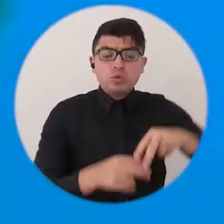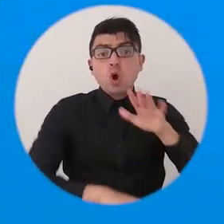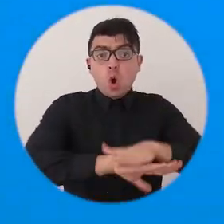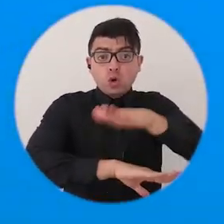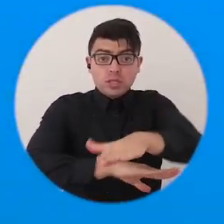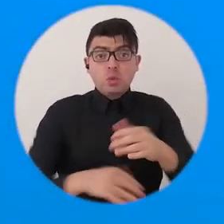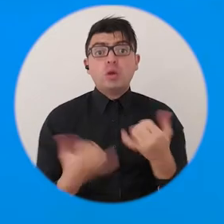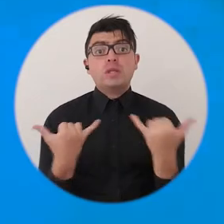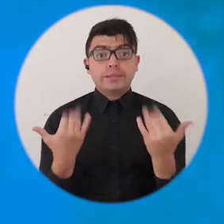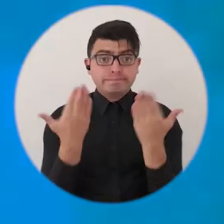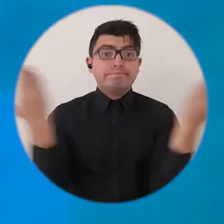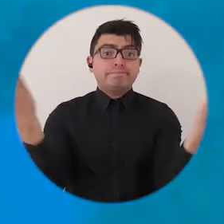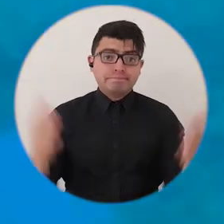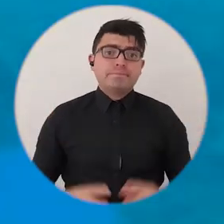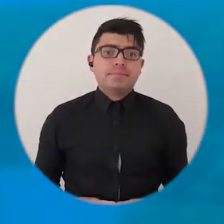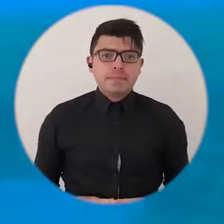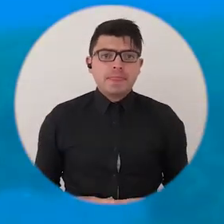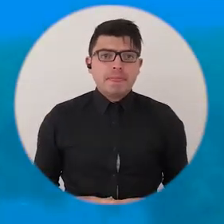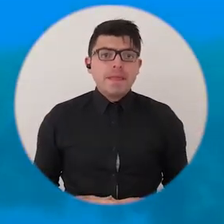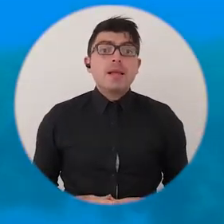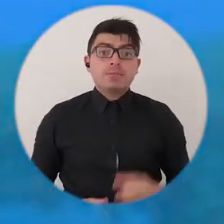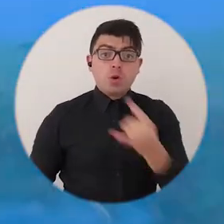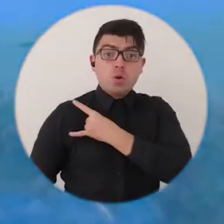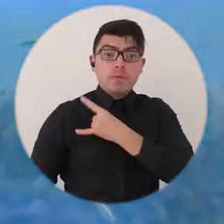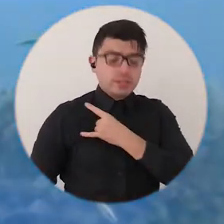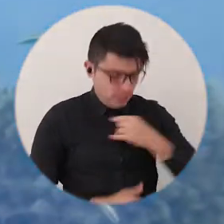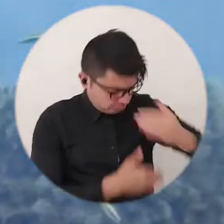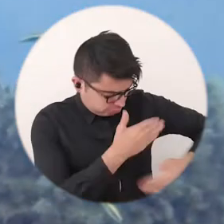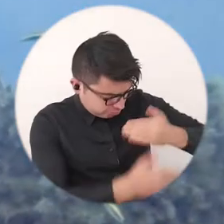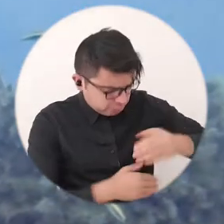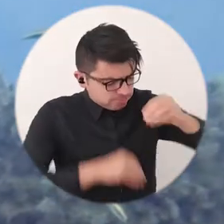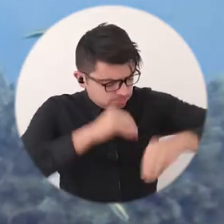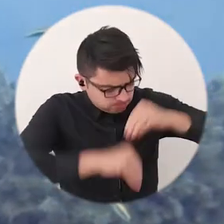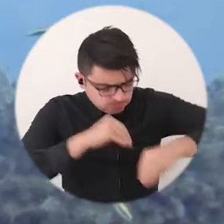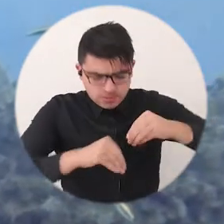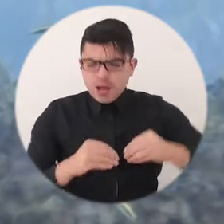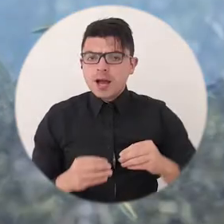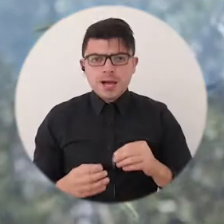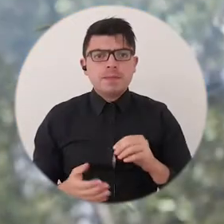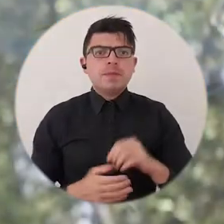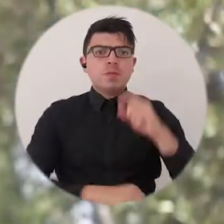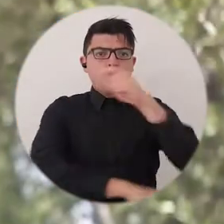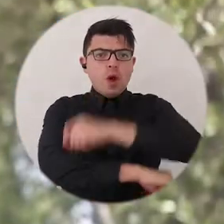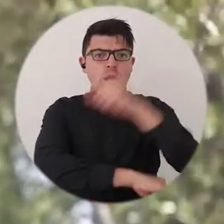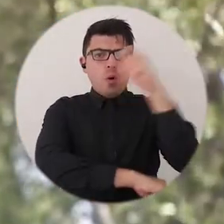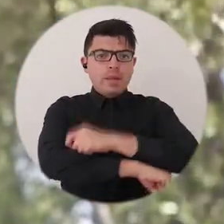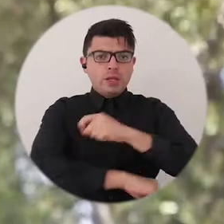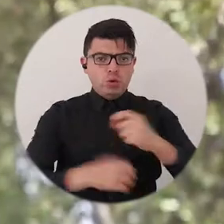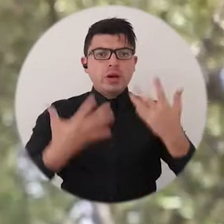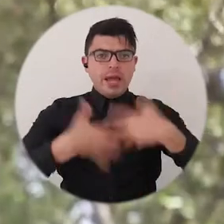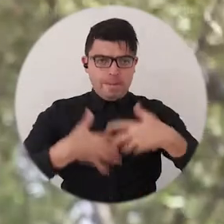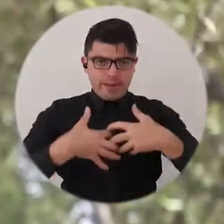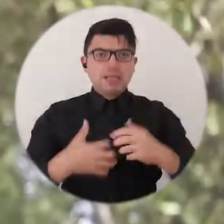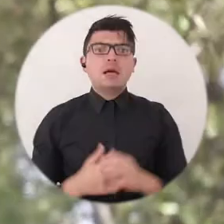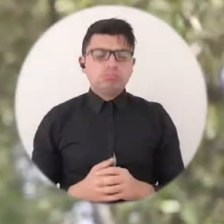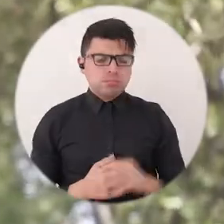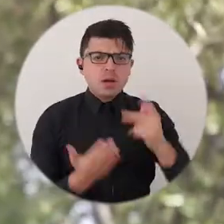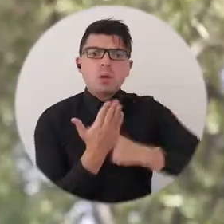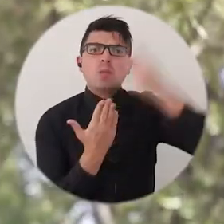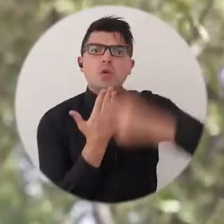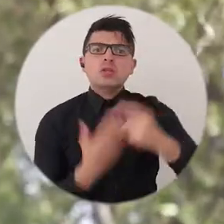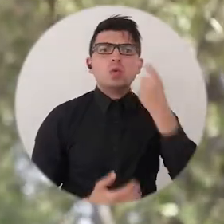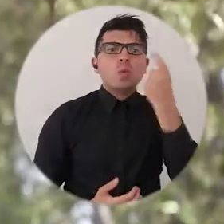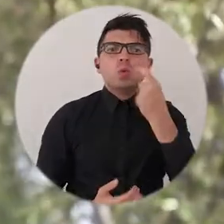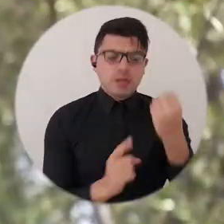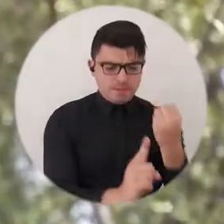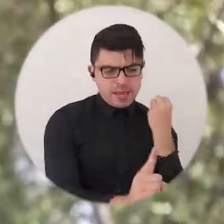La Universidad viene desarrollando conjuntamente con CENID Ecopetrol un proyecto que busca tener impactos en varias esferas.